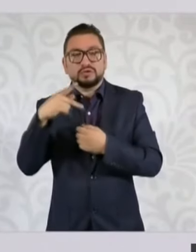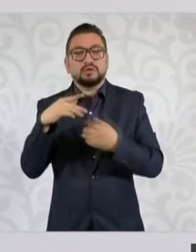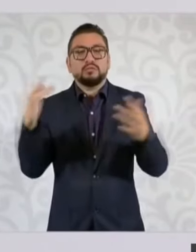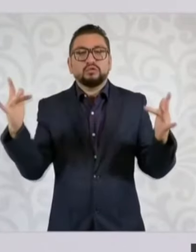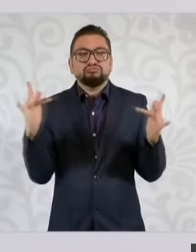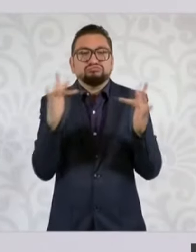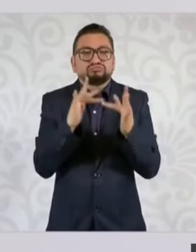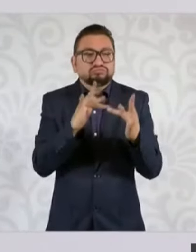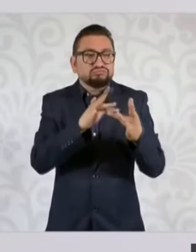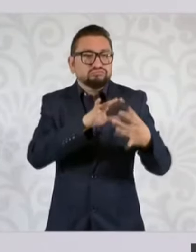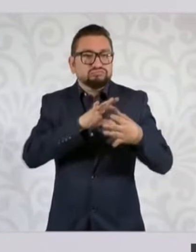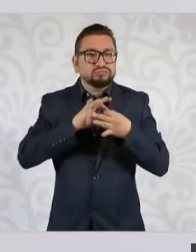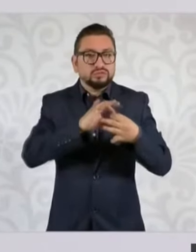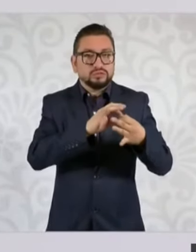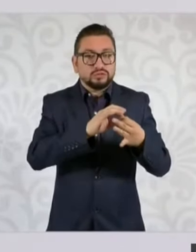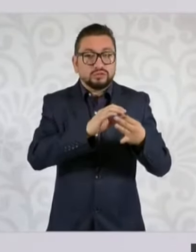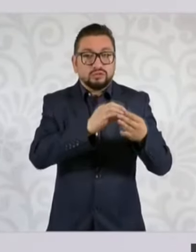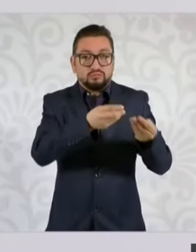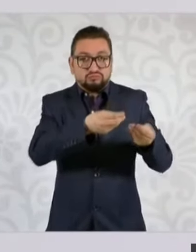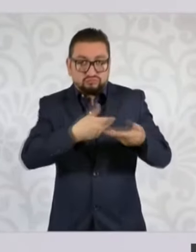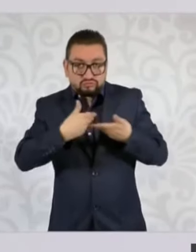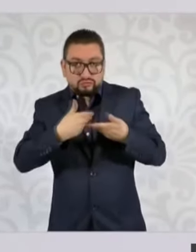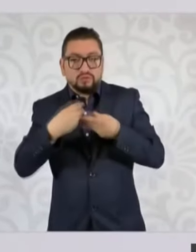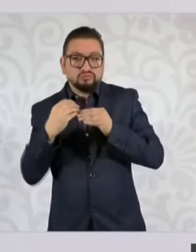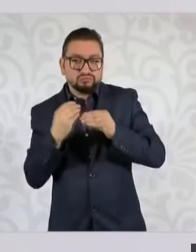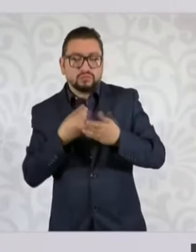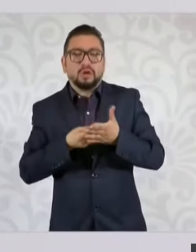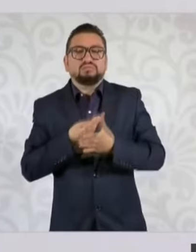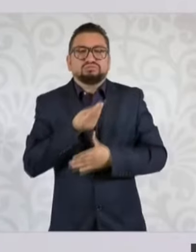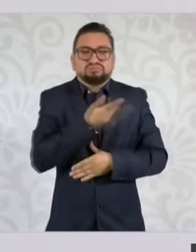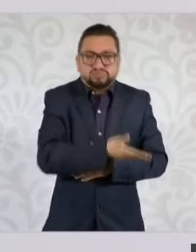bilateral que era privada.